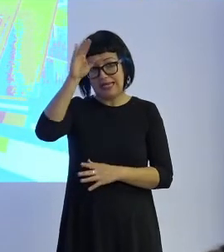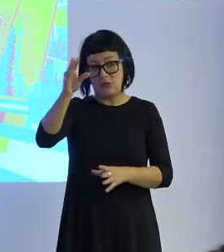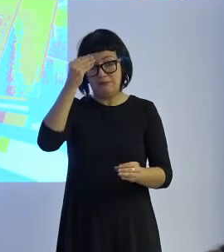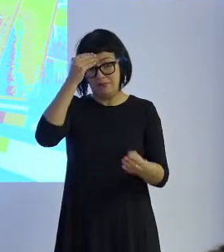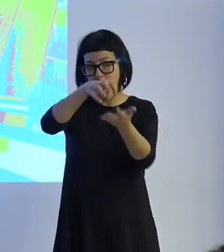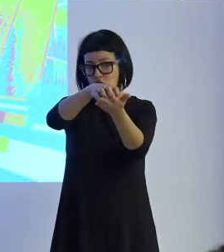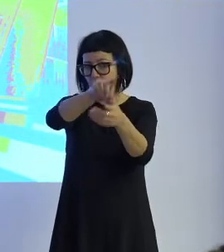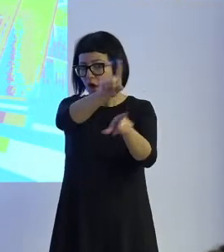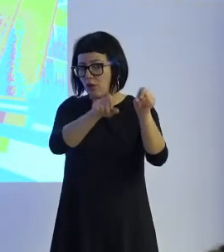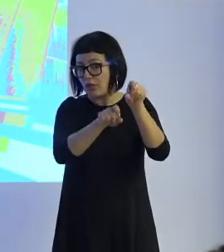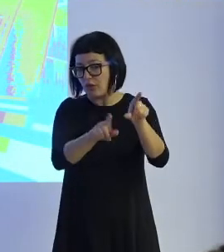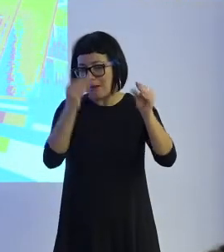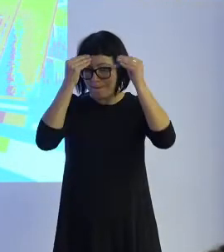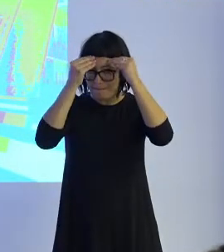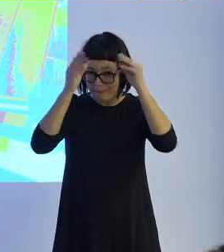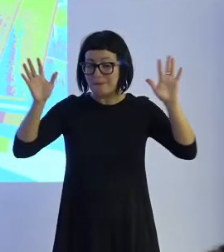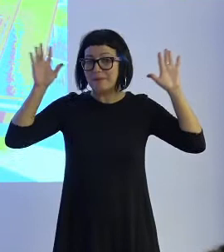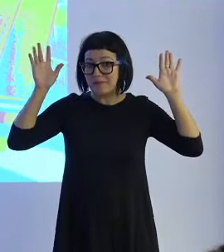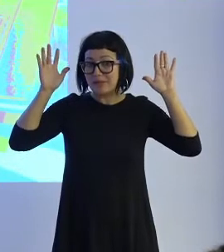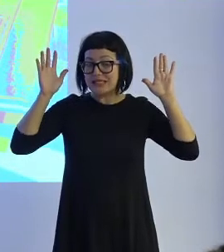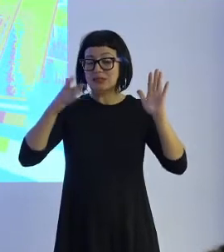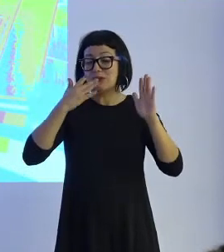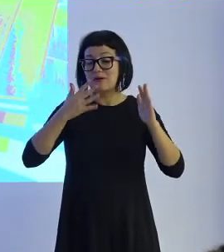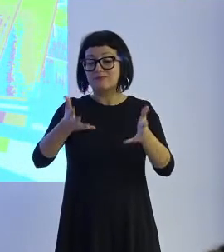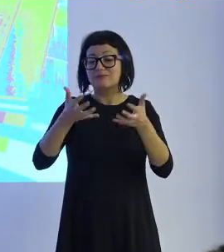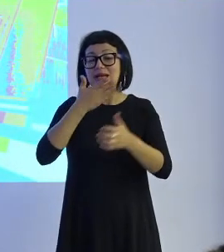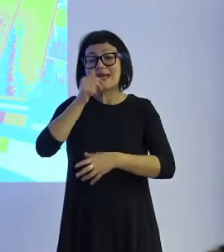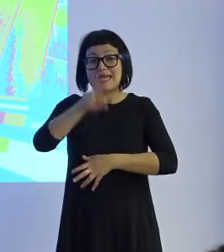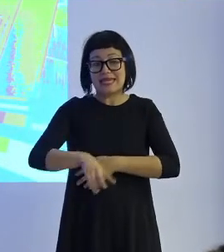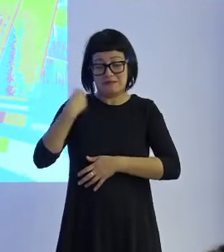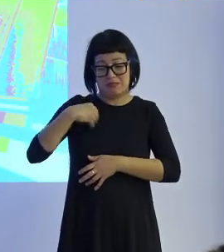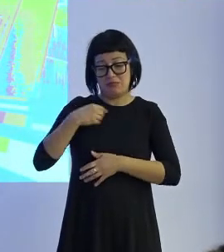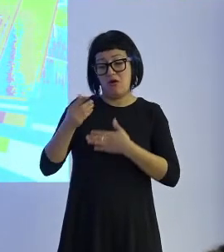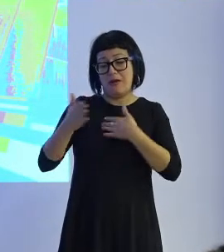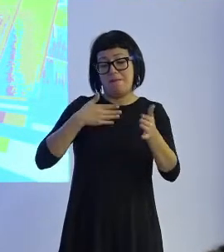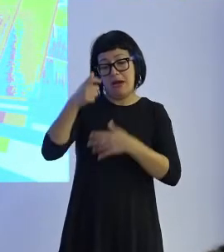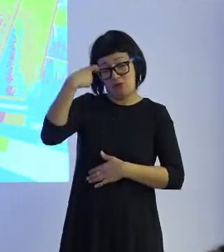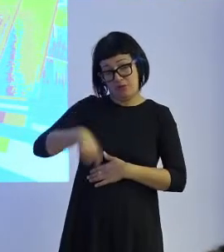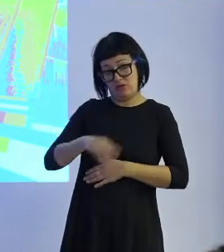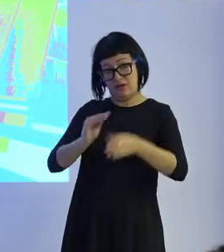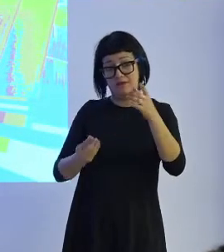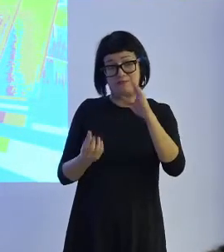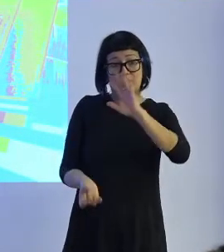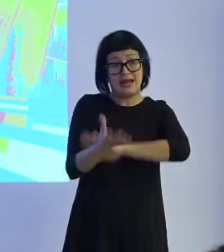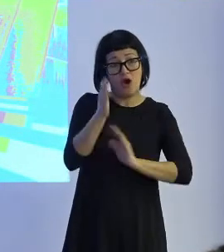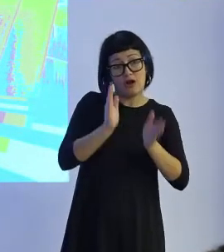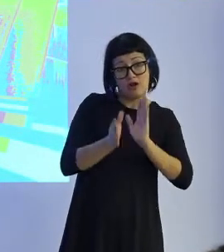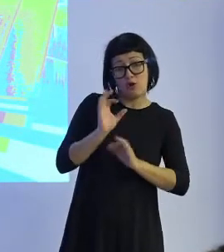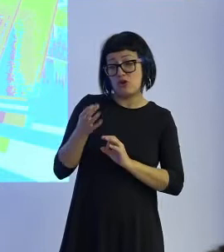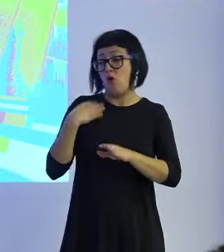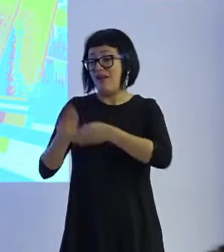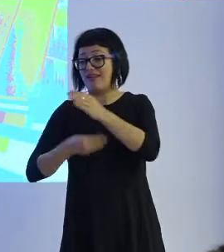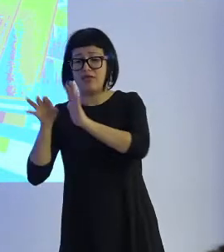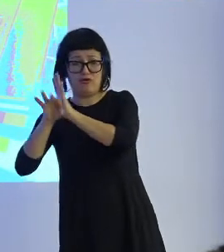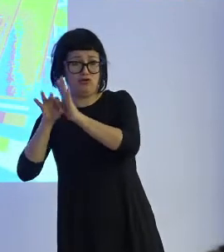duda, en todo caso, creo que correspondería al fabricante del robot o al desarrollador del software, pero no al robot. Del mismo modo,